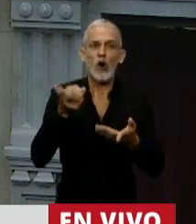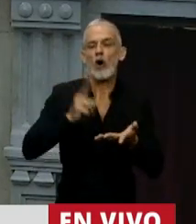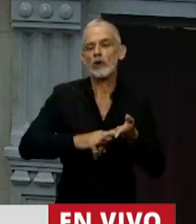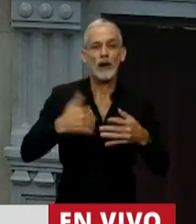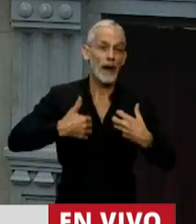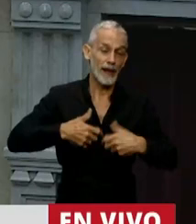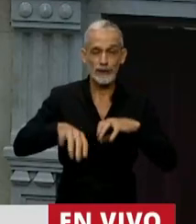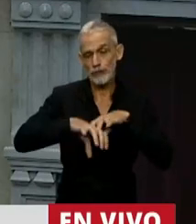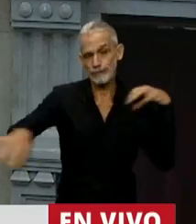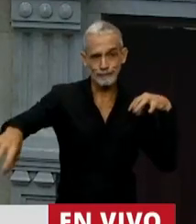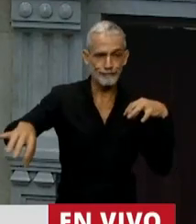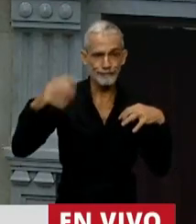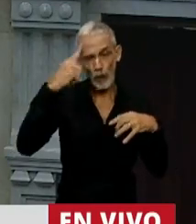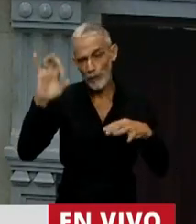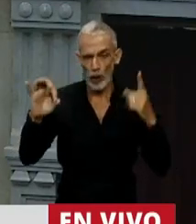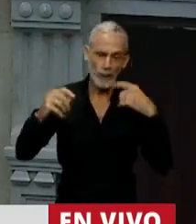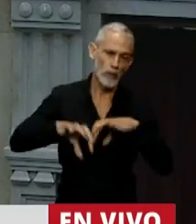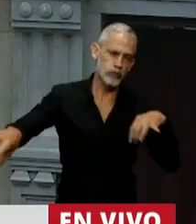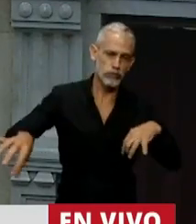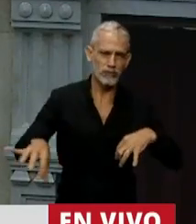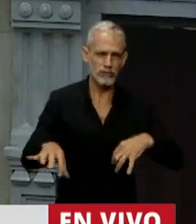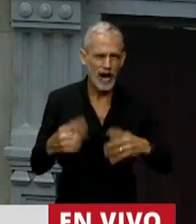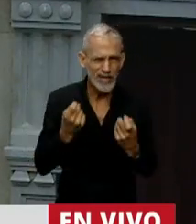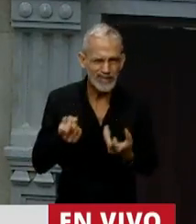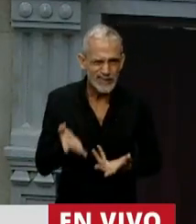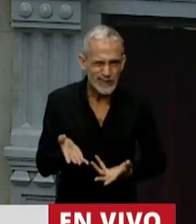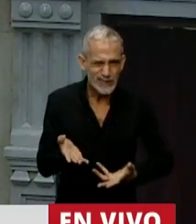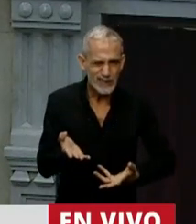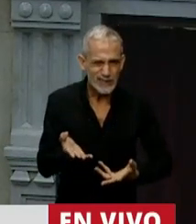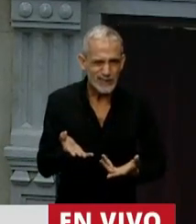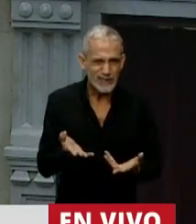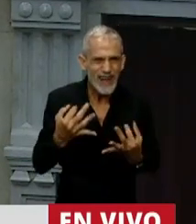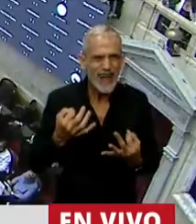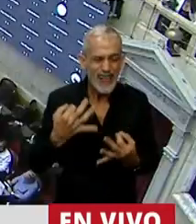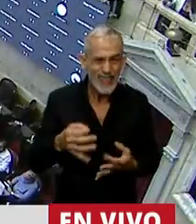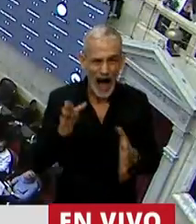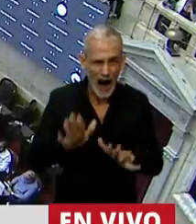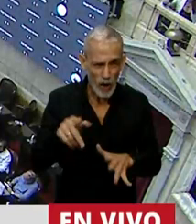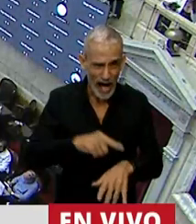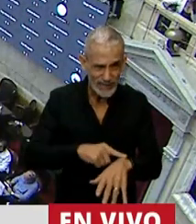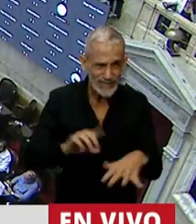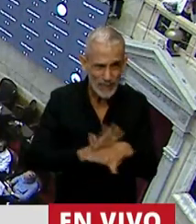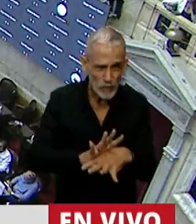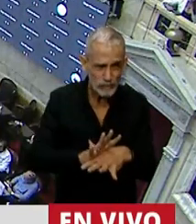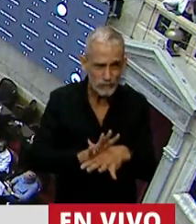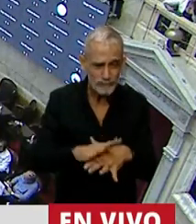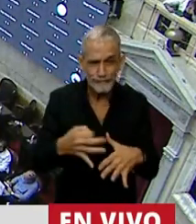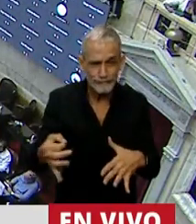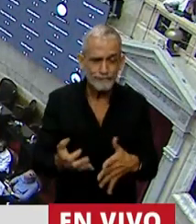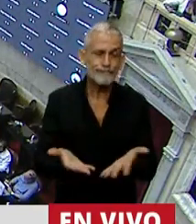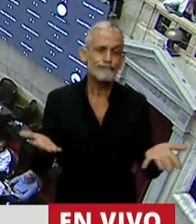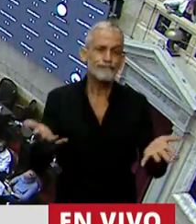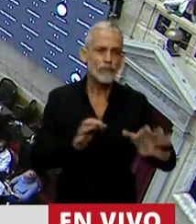argentinos. Ahora le pregunto, señor Presidente, ¿es necesario? ¿Es necesario realmente? Este